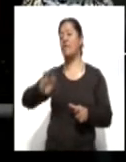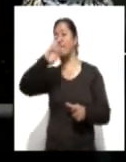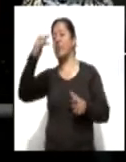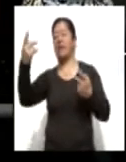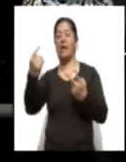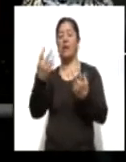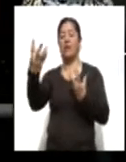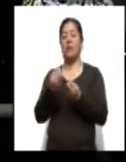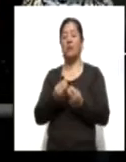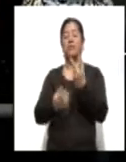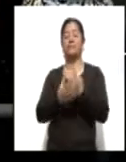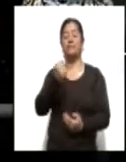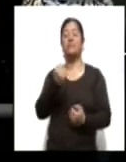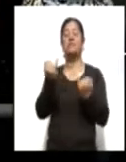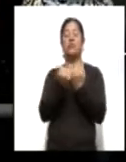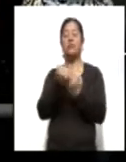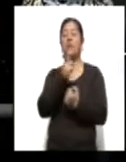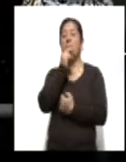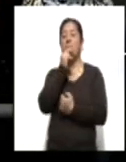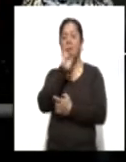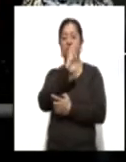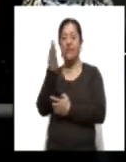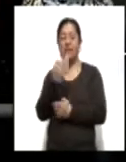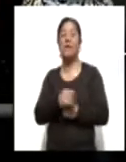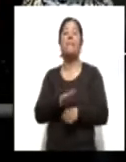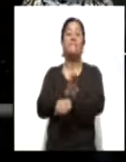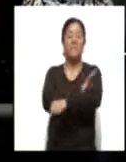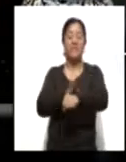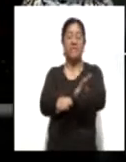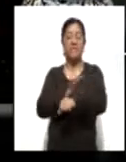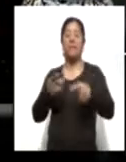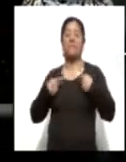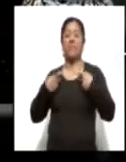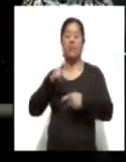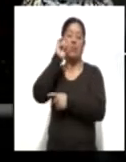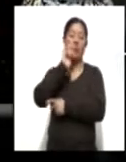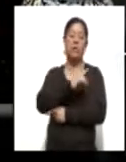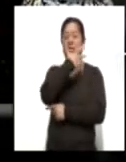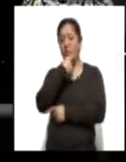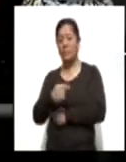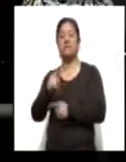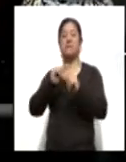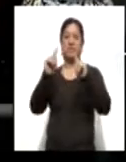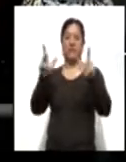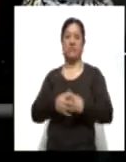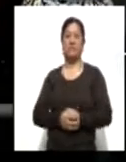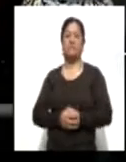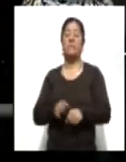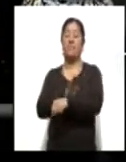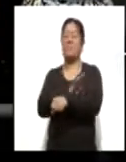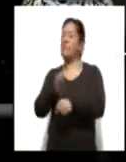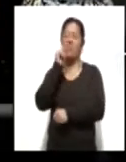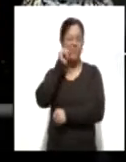en particular con la Comisión del Servicio de Protección Federal. Es para beneficio de las tlaxcaltecas y de los tlaxcaltecas. Aún en tiempos de